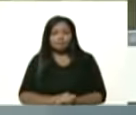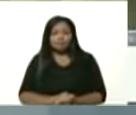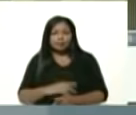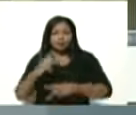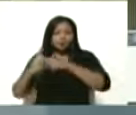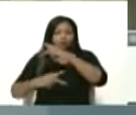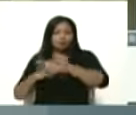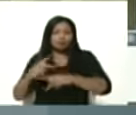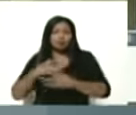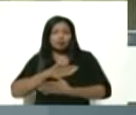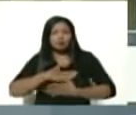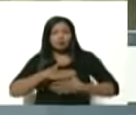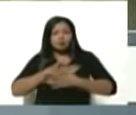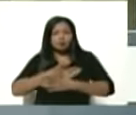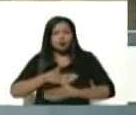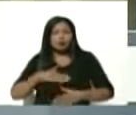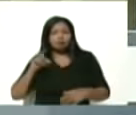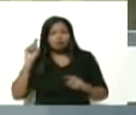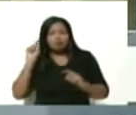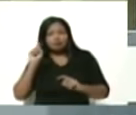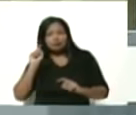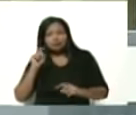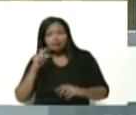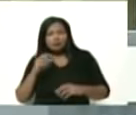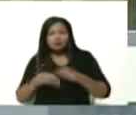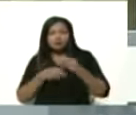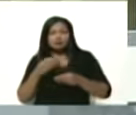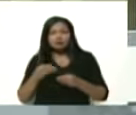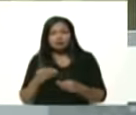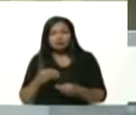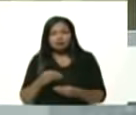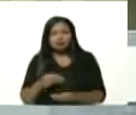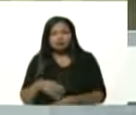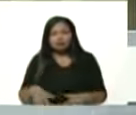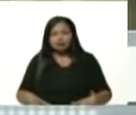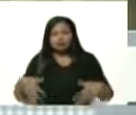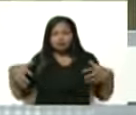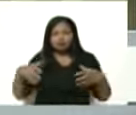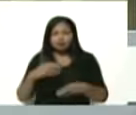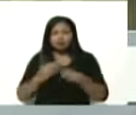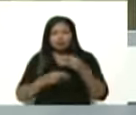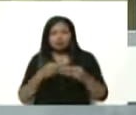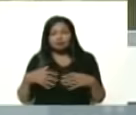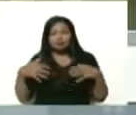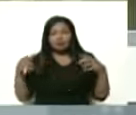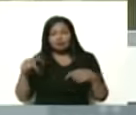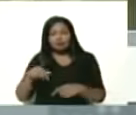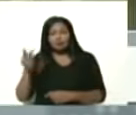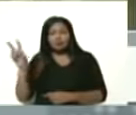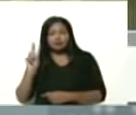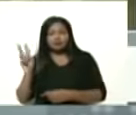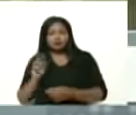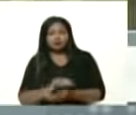para satisfacer necesidades, para crear riqueza, y para ser grande, a Venezuela.